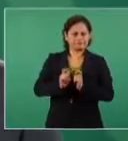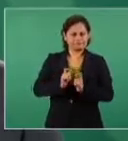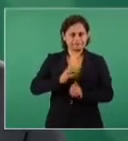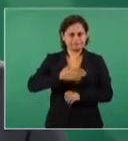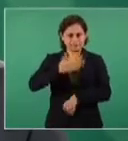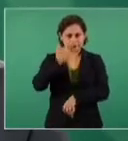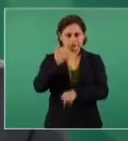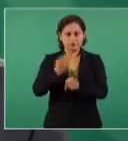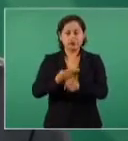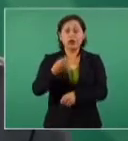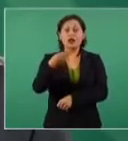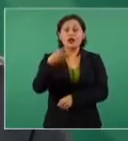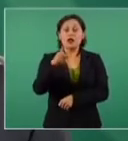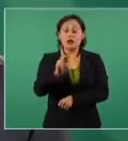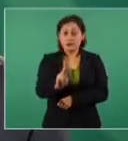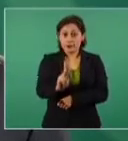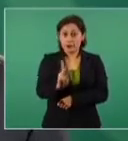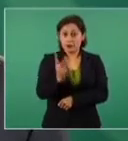y Morelos